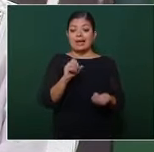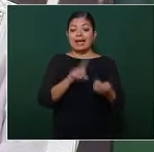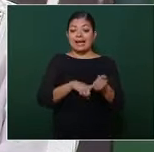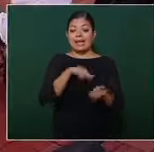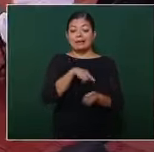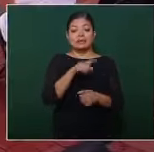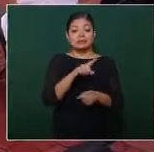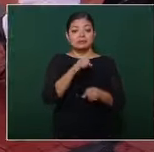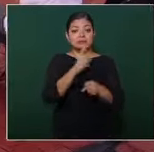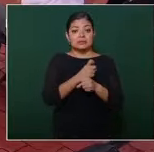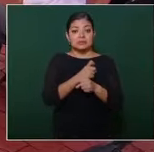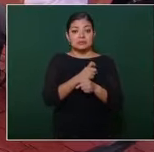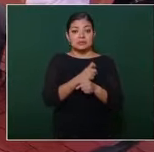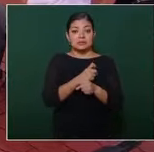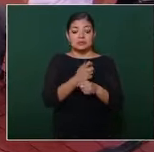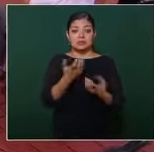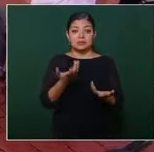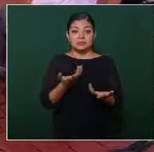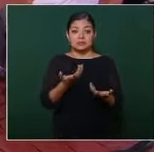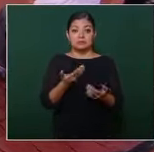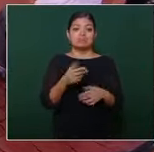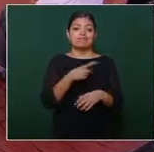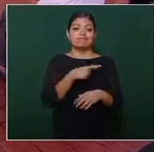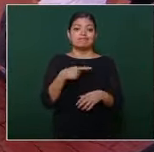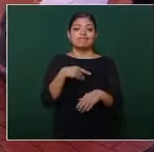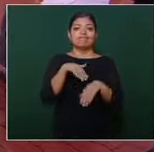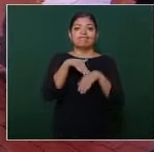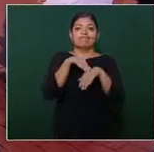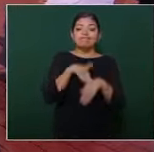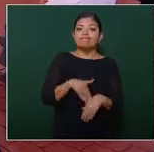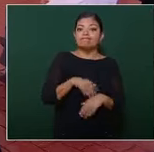impera obedecer y callar